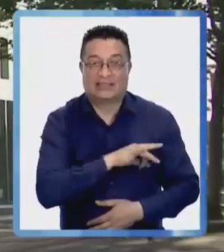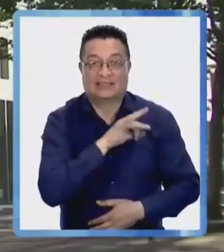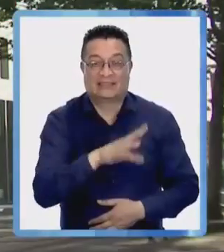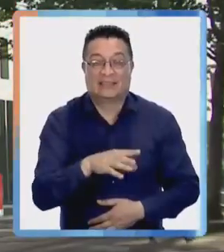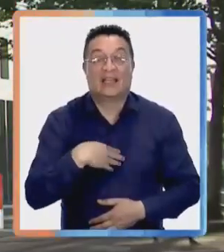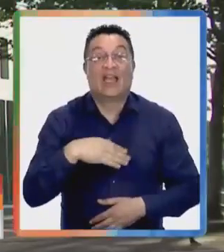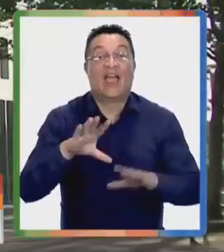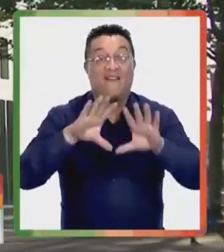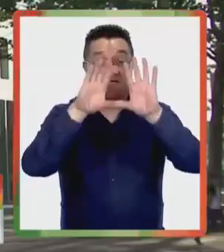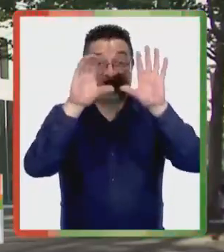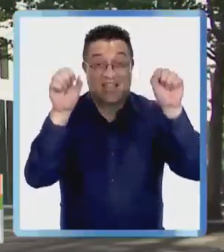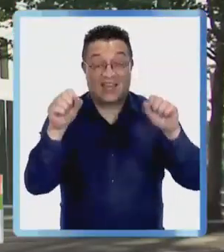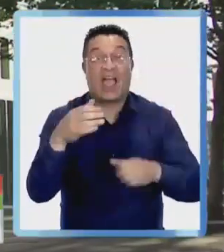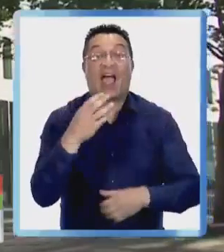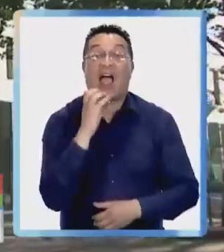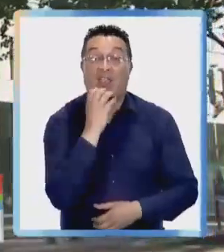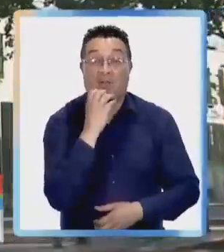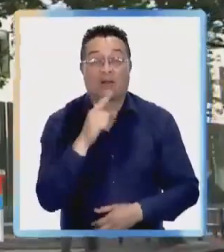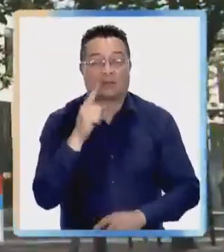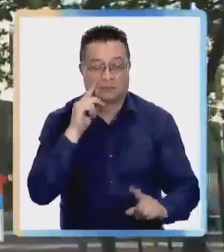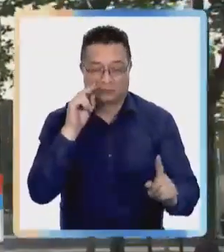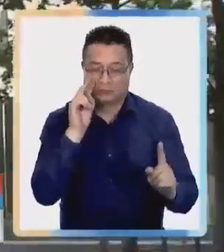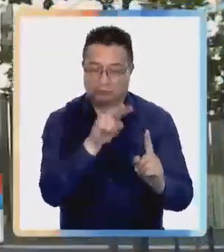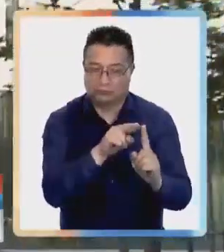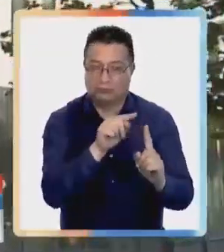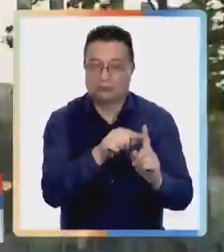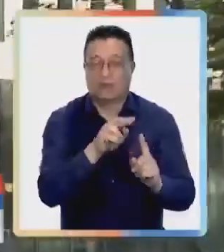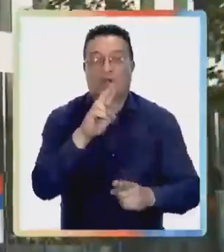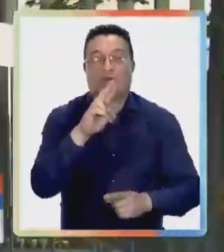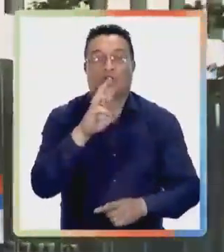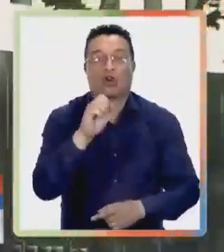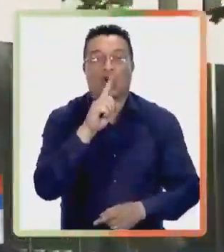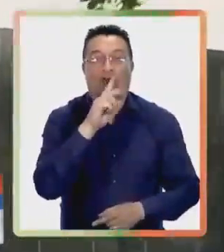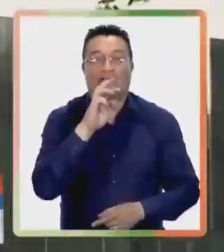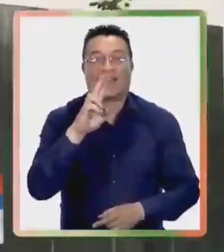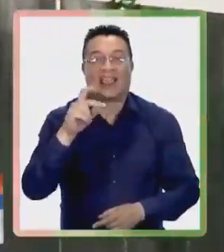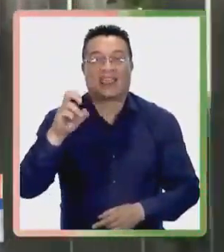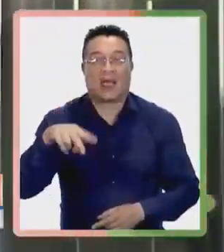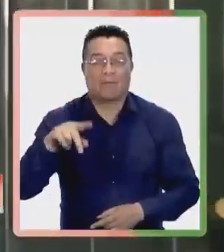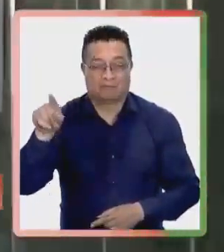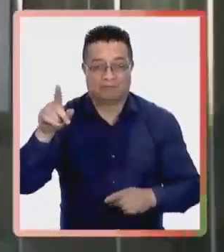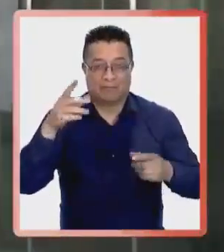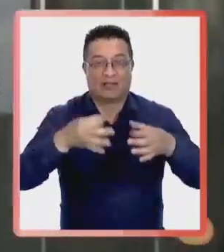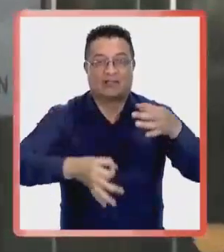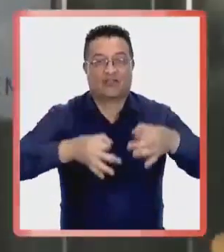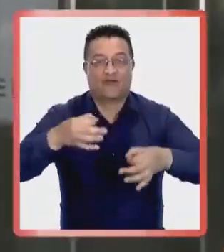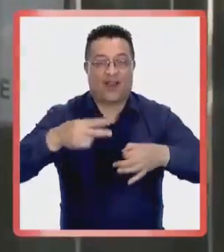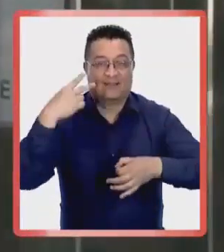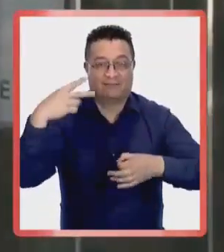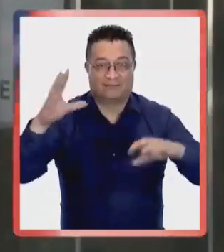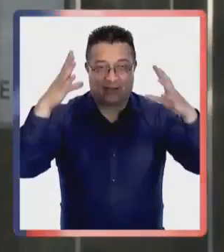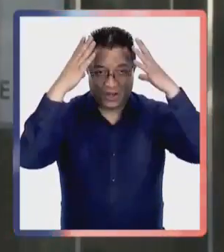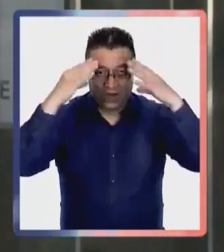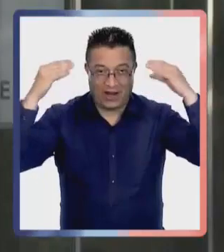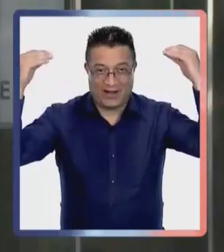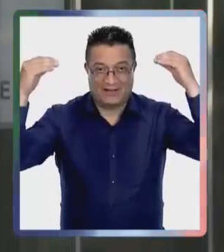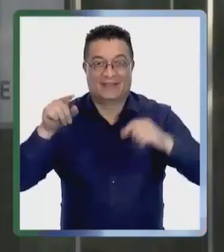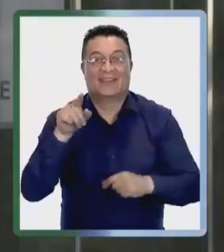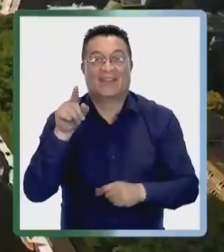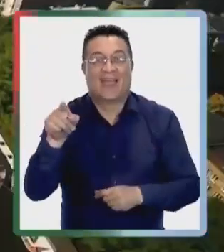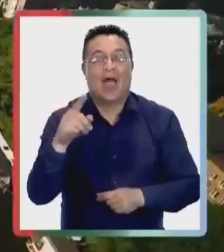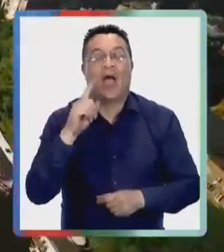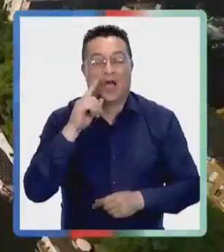Este jueves 8 de diciembre, feriado en nuestro país, pero la Fiscalía de Antofagasta tenía sus ojos puestos en